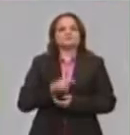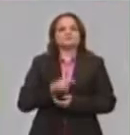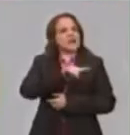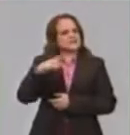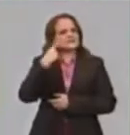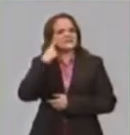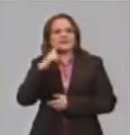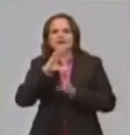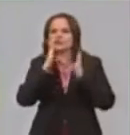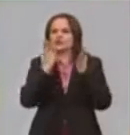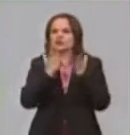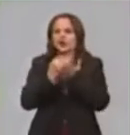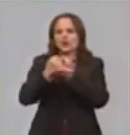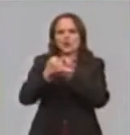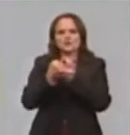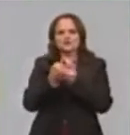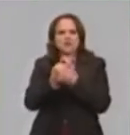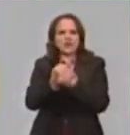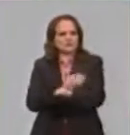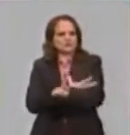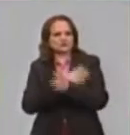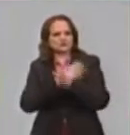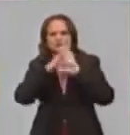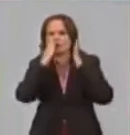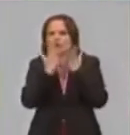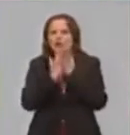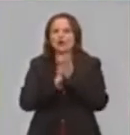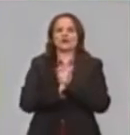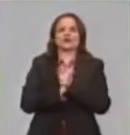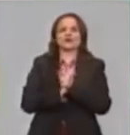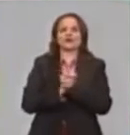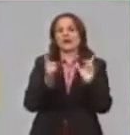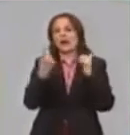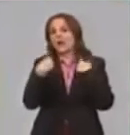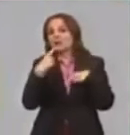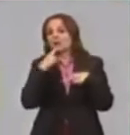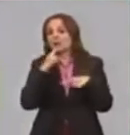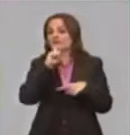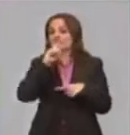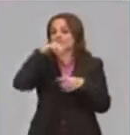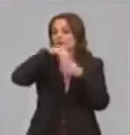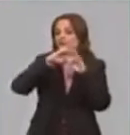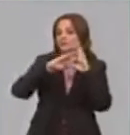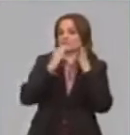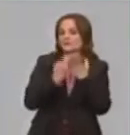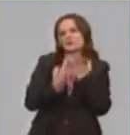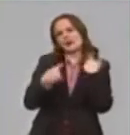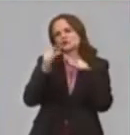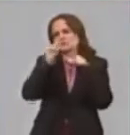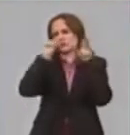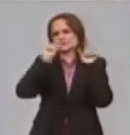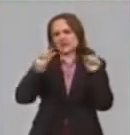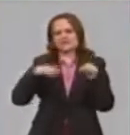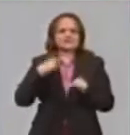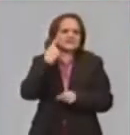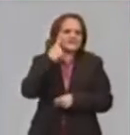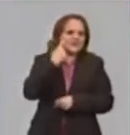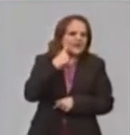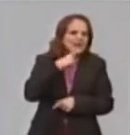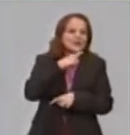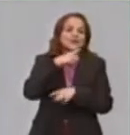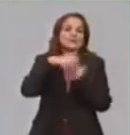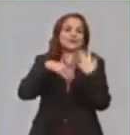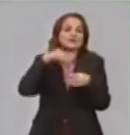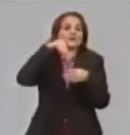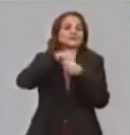las emociones, con los conflictos familiares y con otras temáticas que también han sido identificadas a partir de estos espacios de contacto